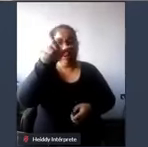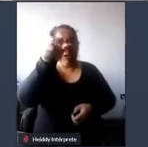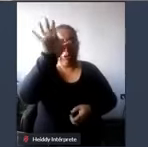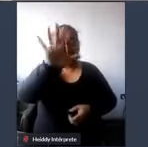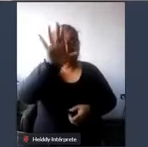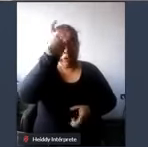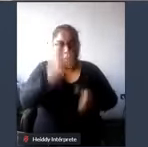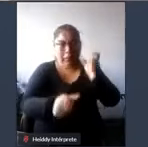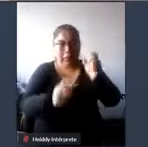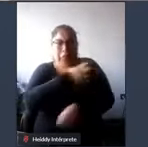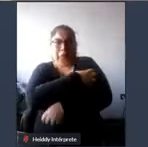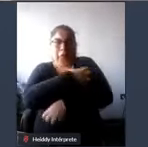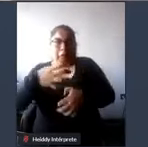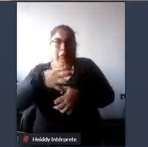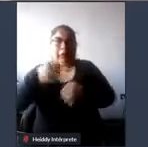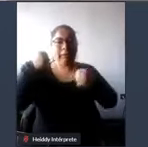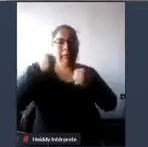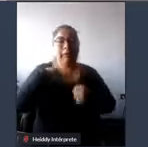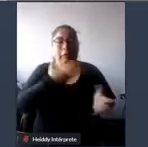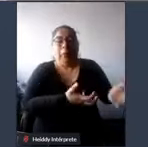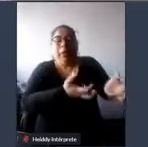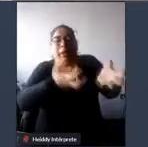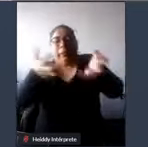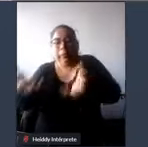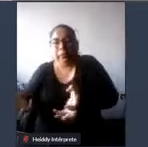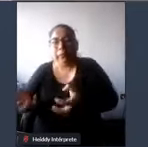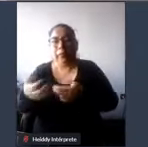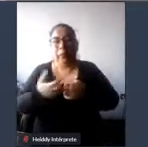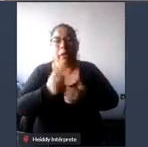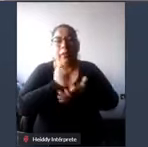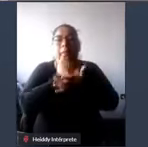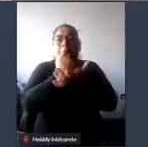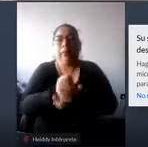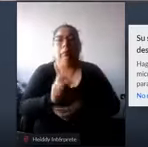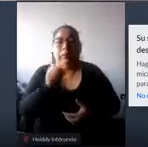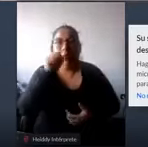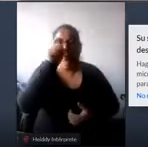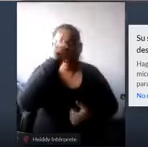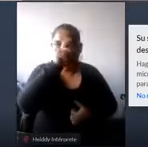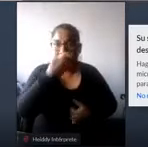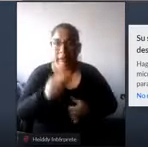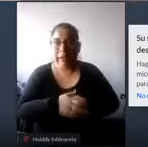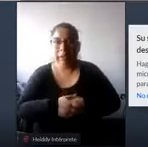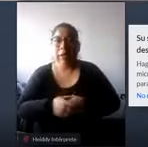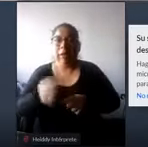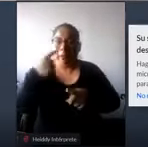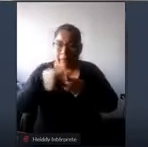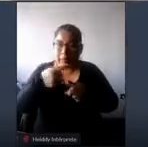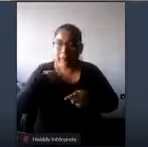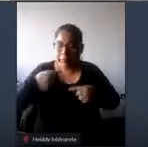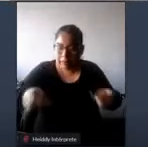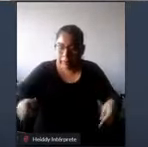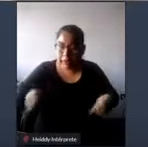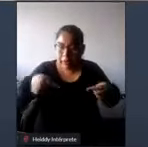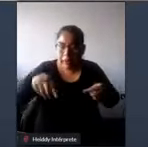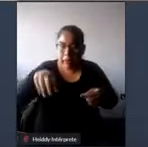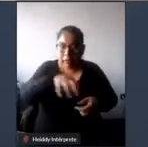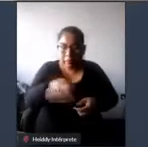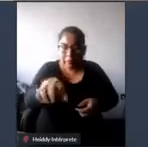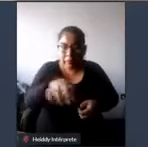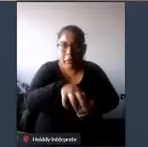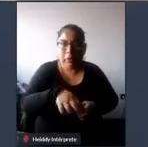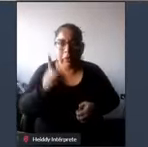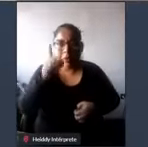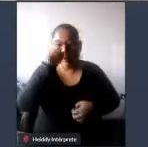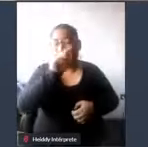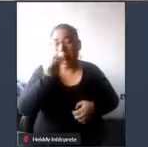fuertes para poderme bajar de cualquier parte cosa que no se puede hacer porque además mi silla es electrónica se descalibra no se puede